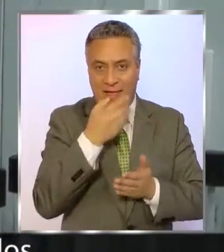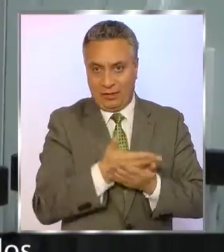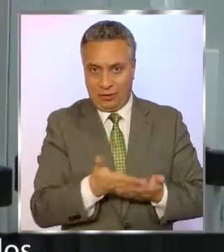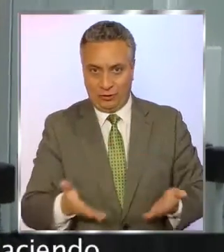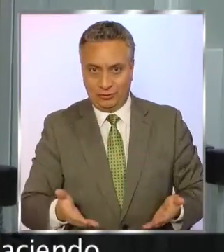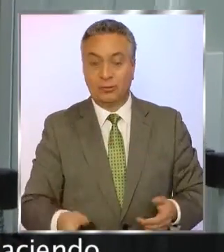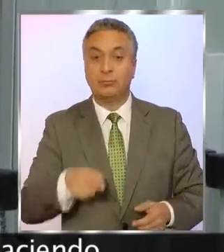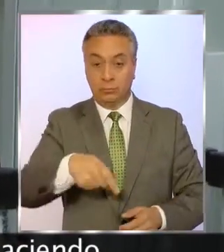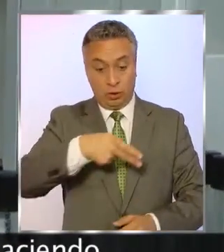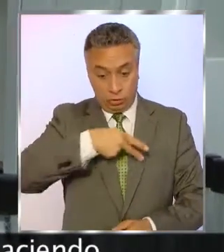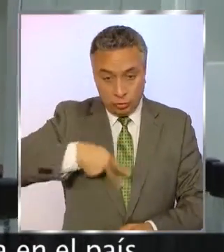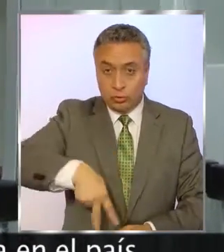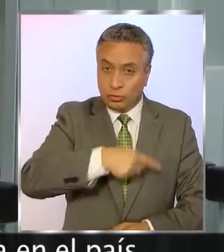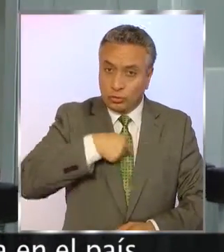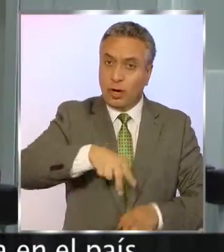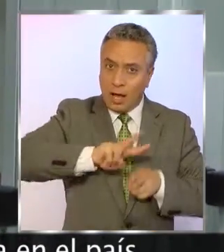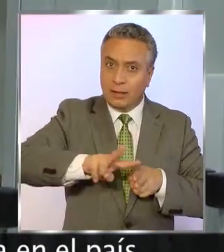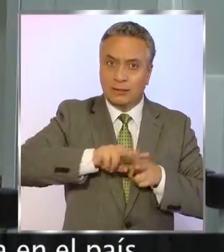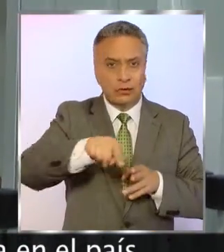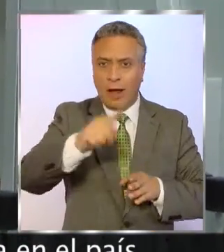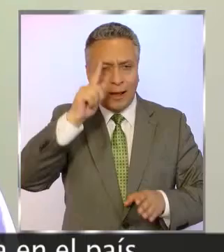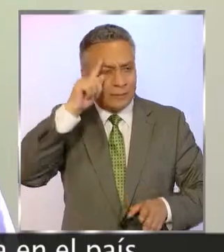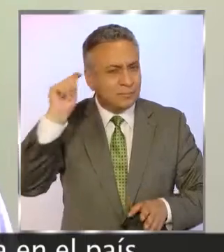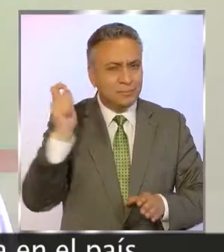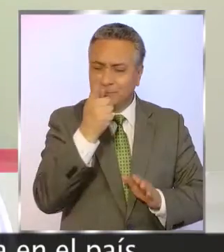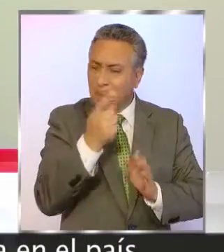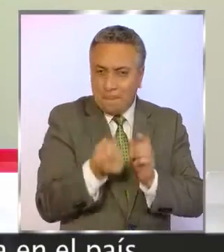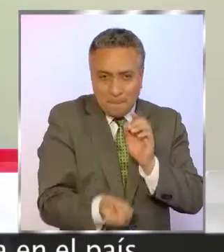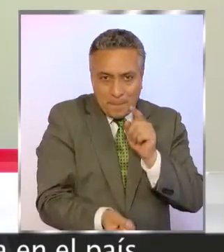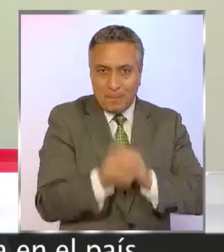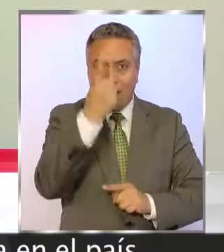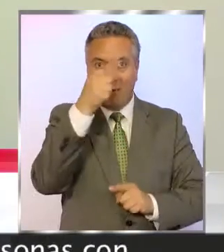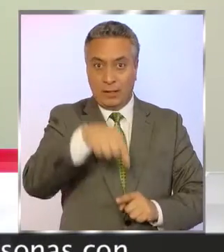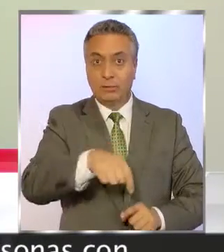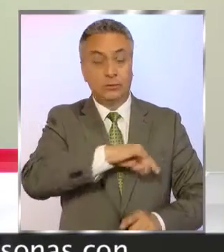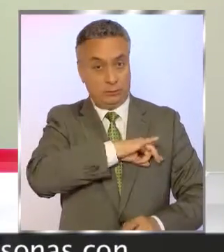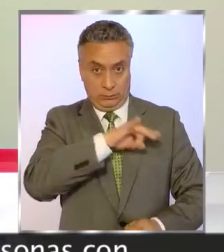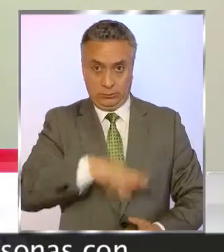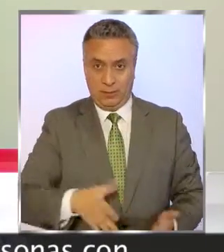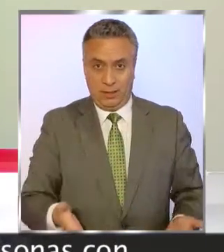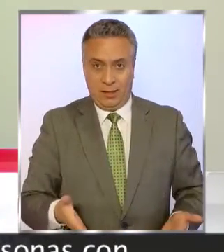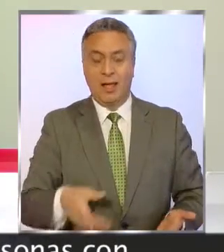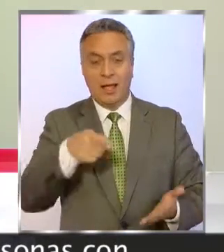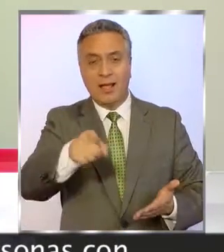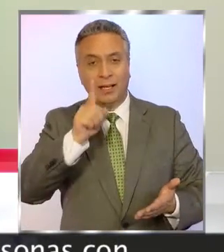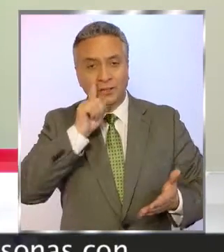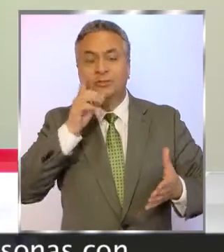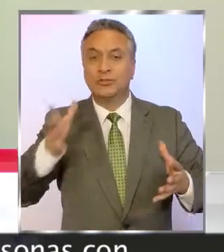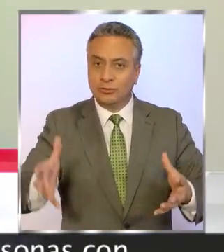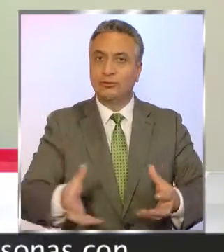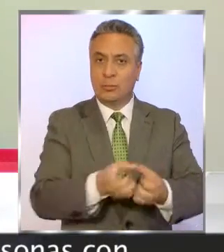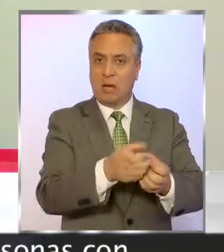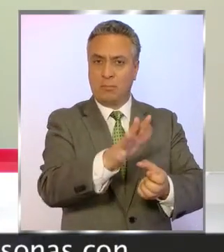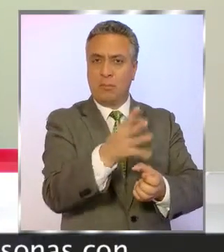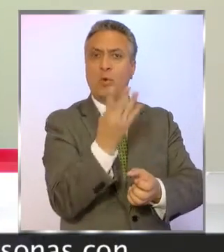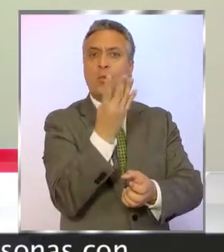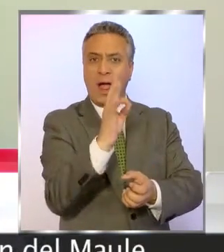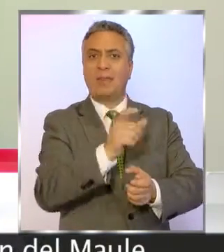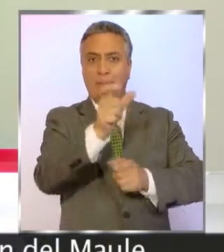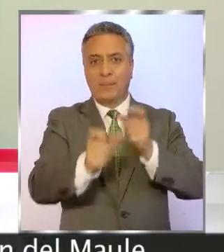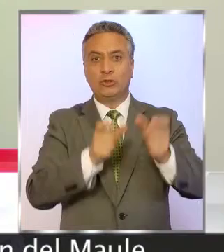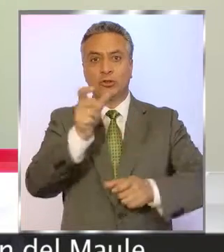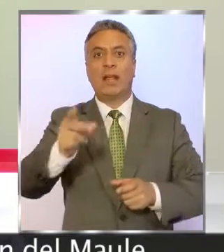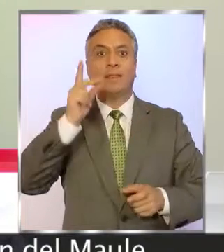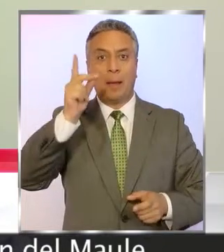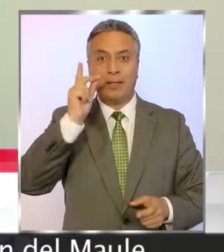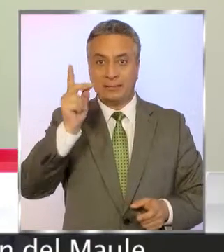Procesados. Lo que nosotros estamos haciendo en esta iniciativa piloto y única en el país es tomar alrededor de 40 personas con